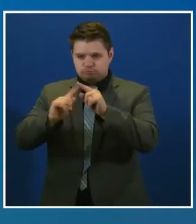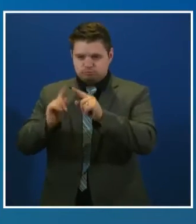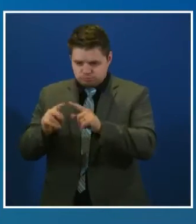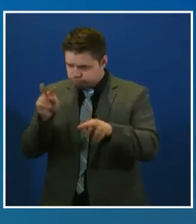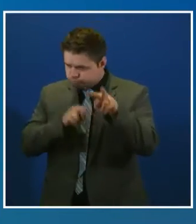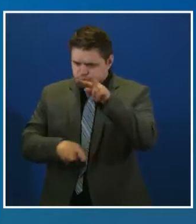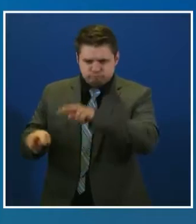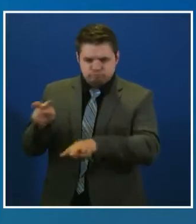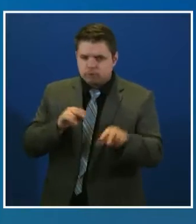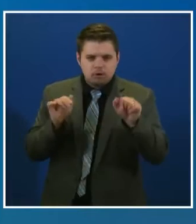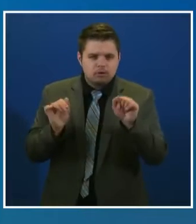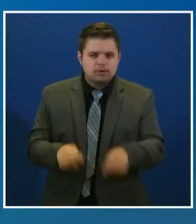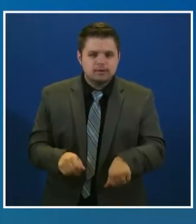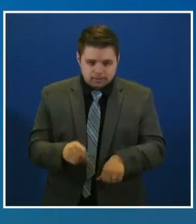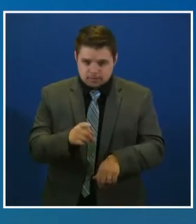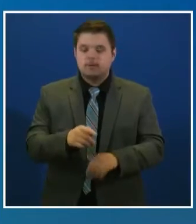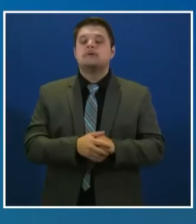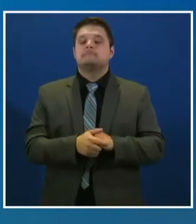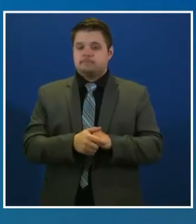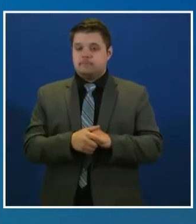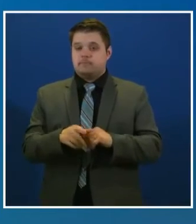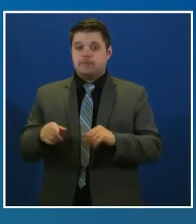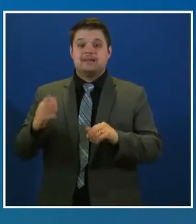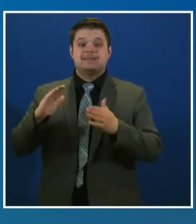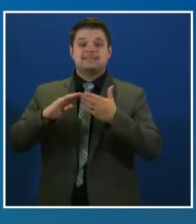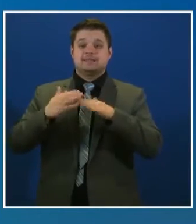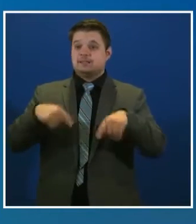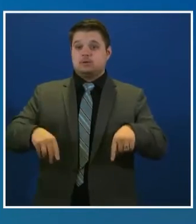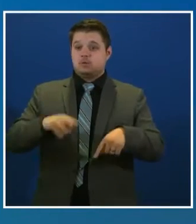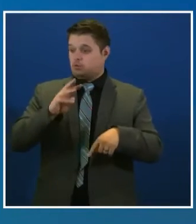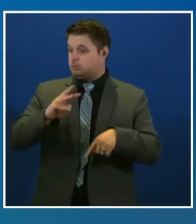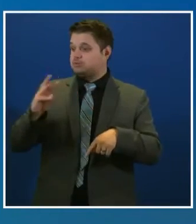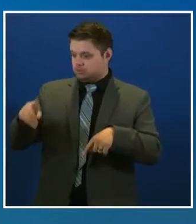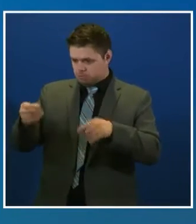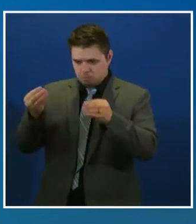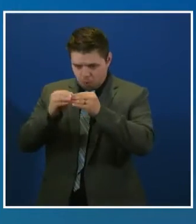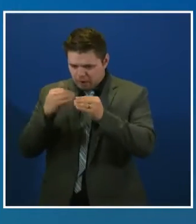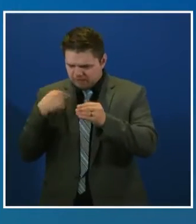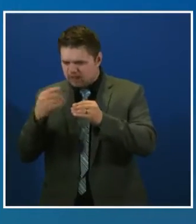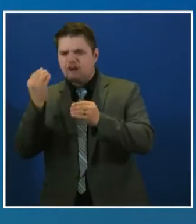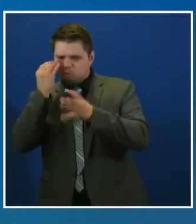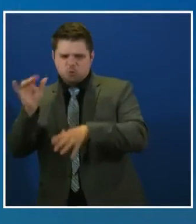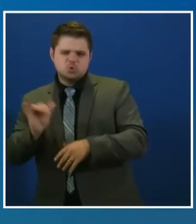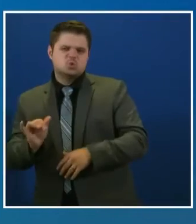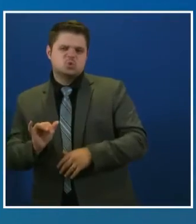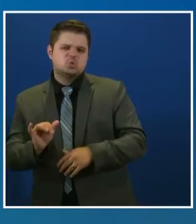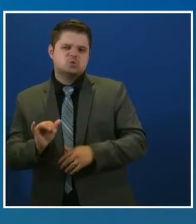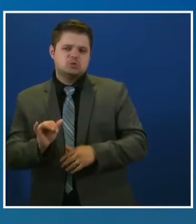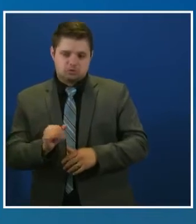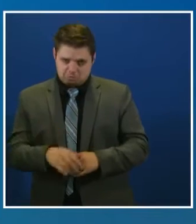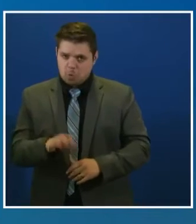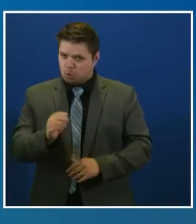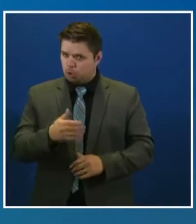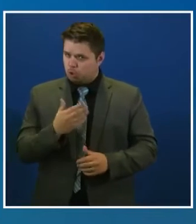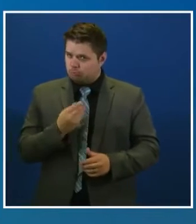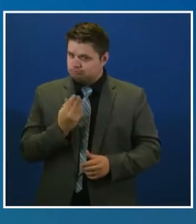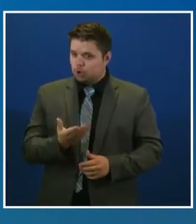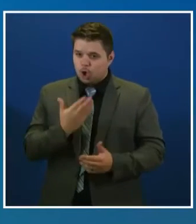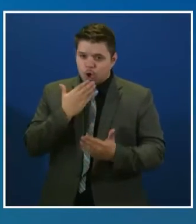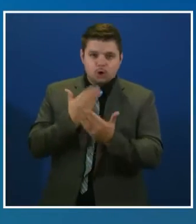web de la ciudad y del condado de Clark. Pero hay otras buenas noticias sobre las vacunas. Luego de la directiva